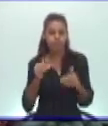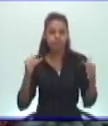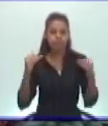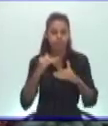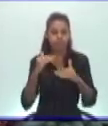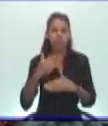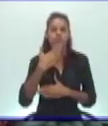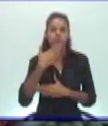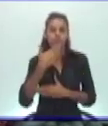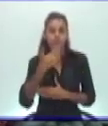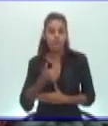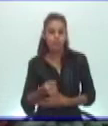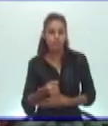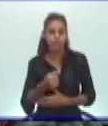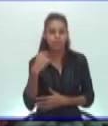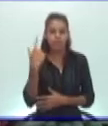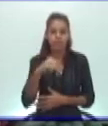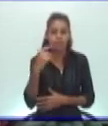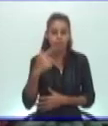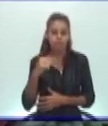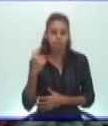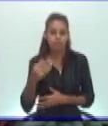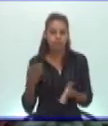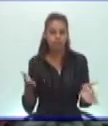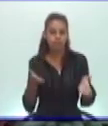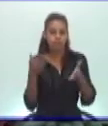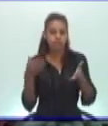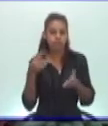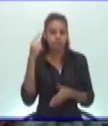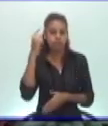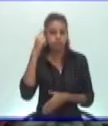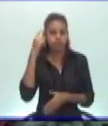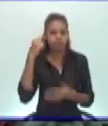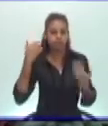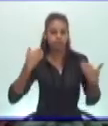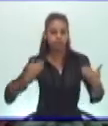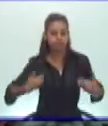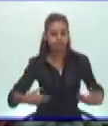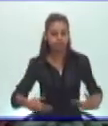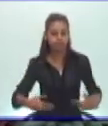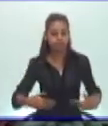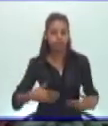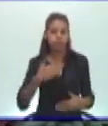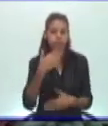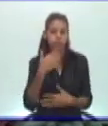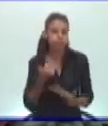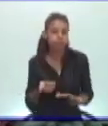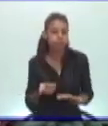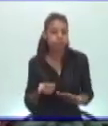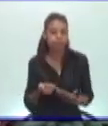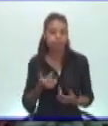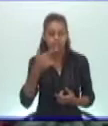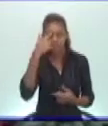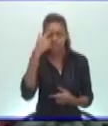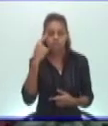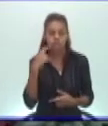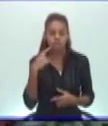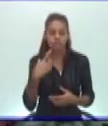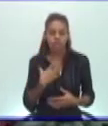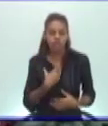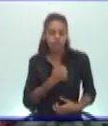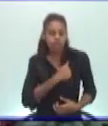es bueno, es una práctica de desarrollo mental y físico. Pero bueno, si se envician